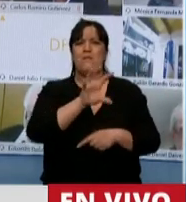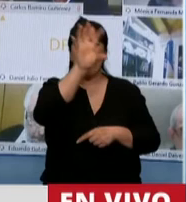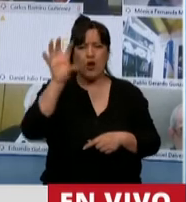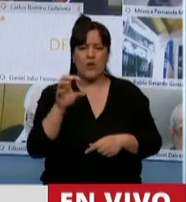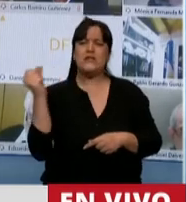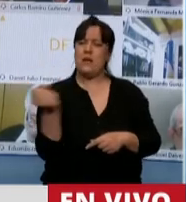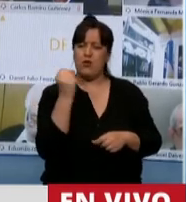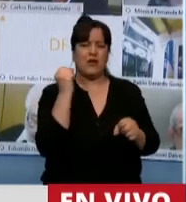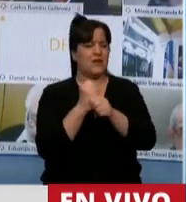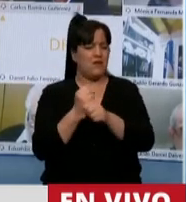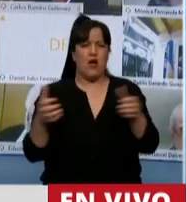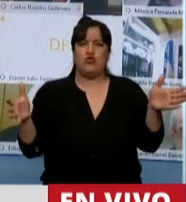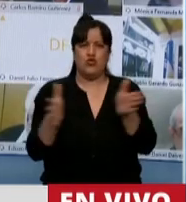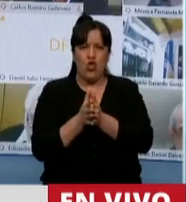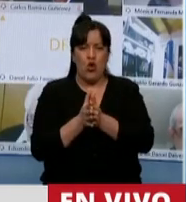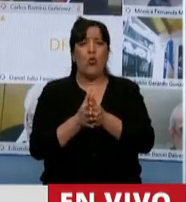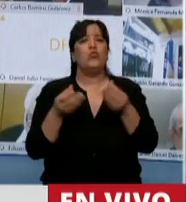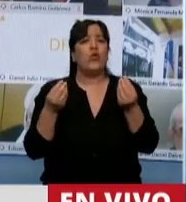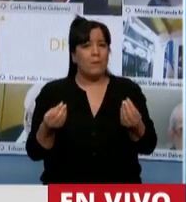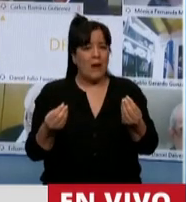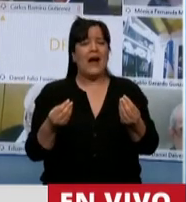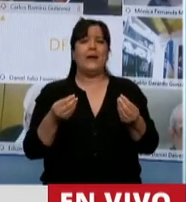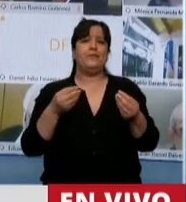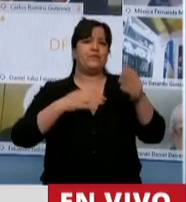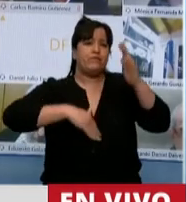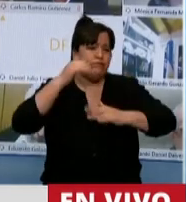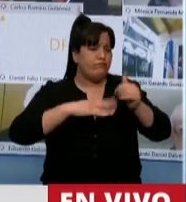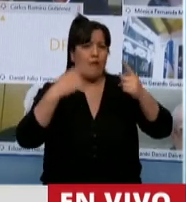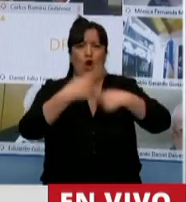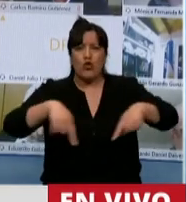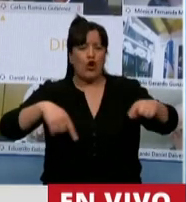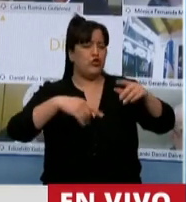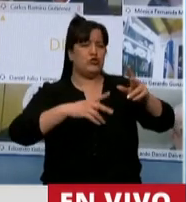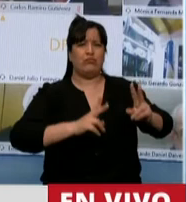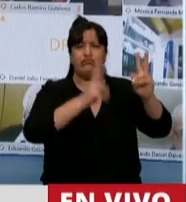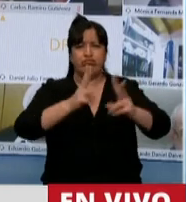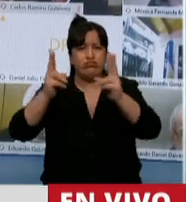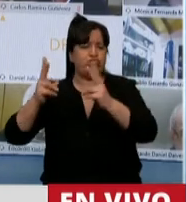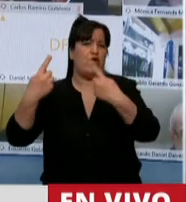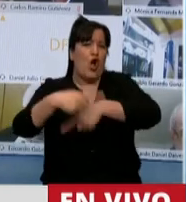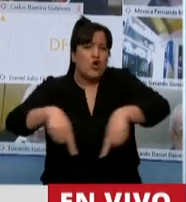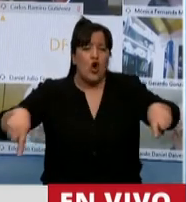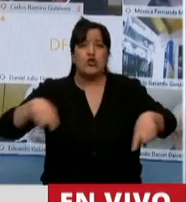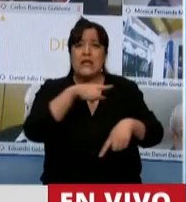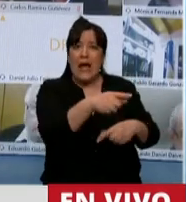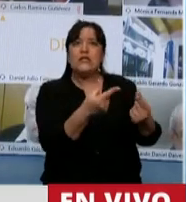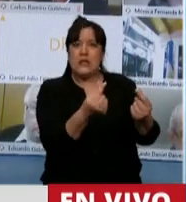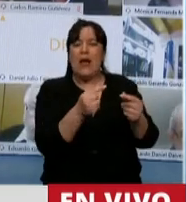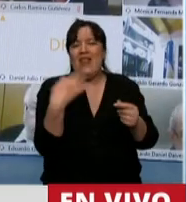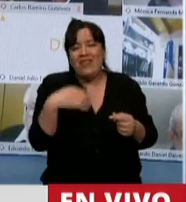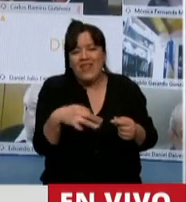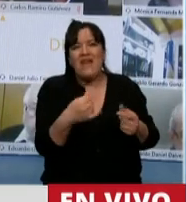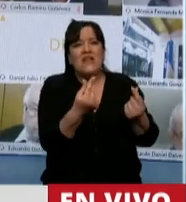de manera que los corredores turísticos, las obras de infraestructura que se puedan generar sirvan para